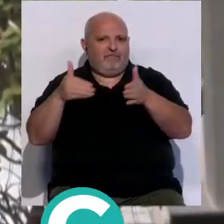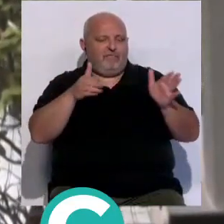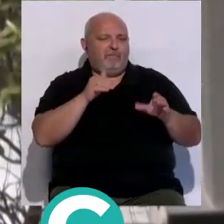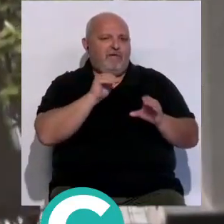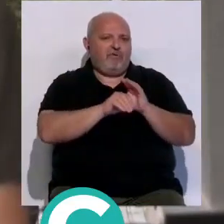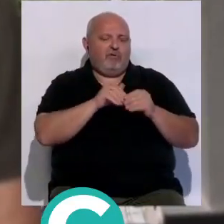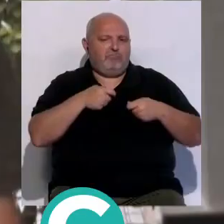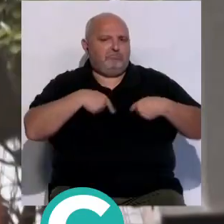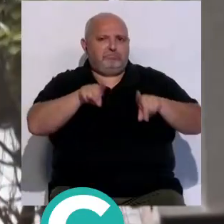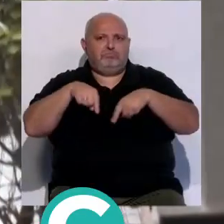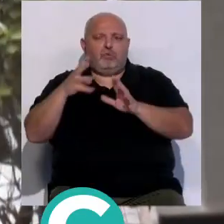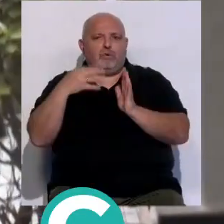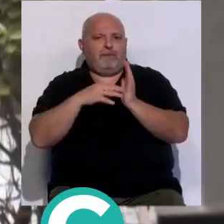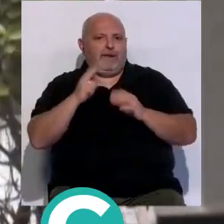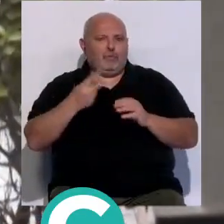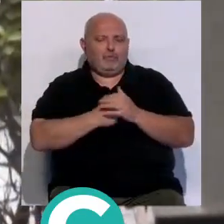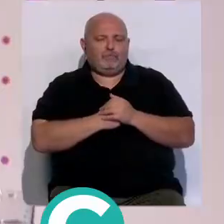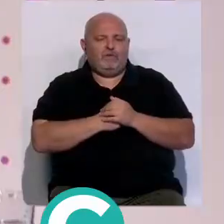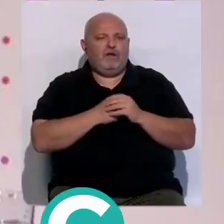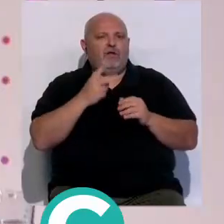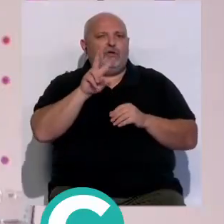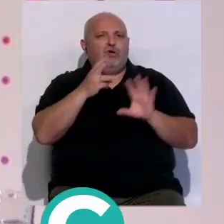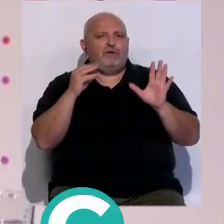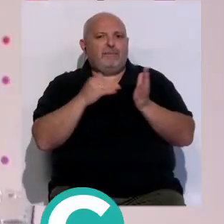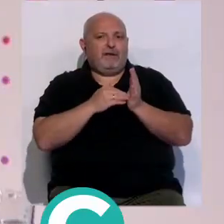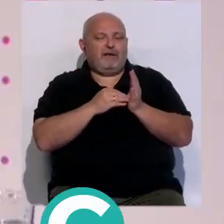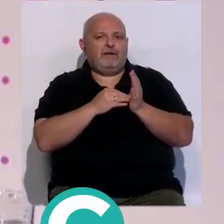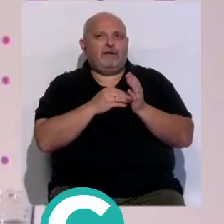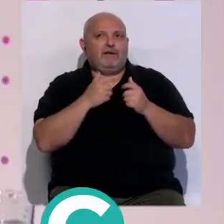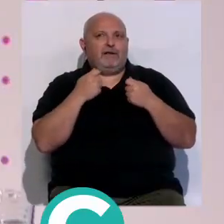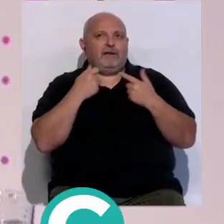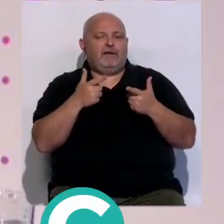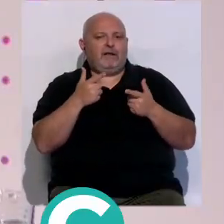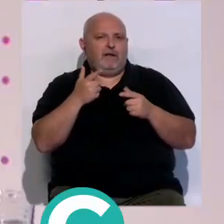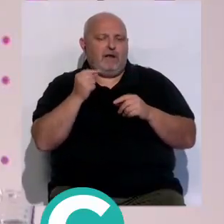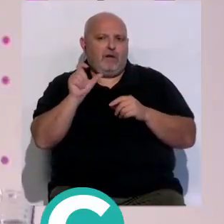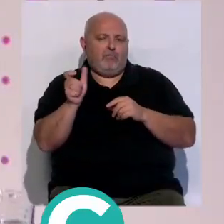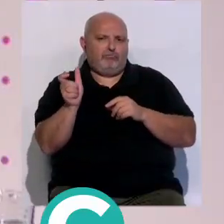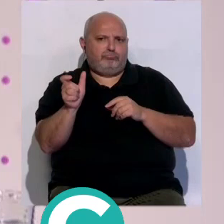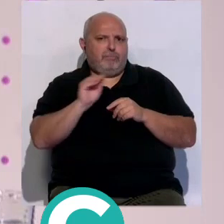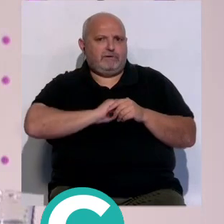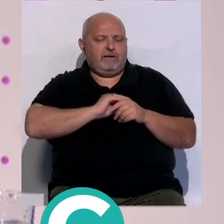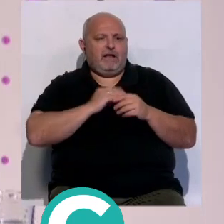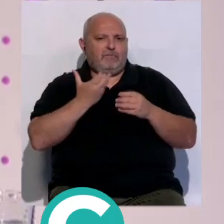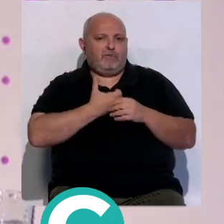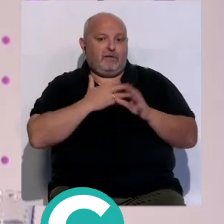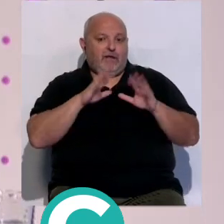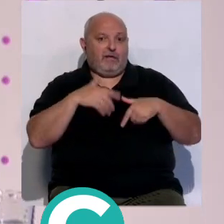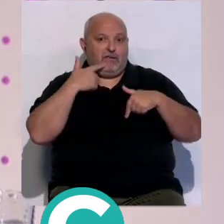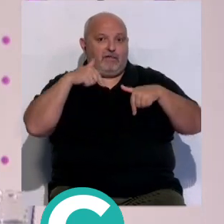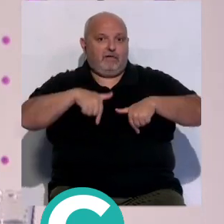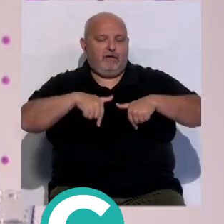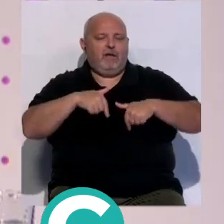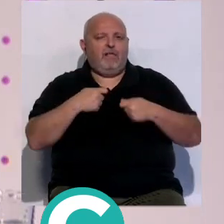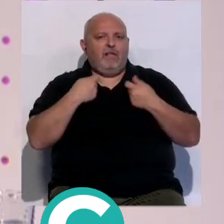a fondo perdido de hasta 4.000 euros. Los 180.000 euros los que hemos tenido una cantidad importante por un ayuntamiento como la ciudad